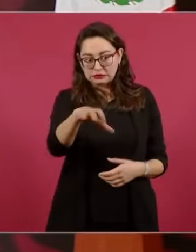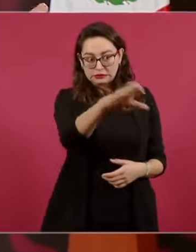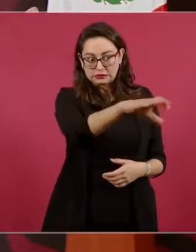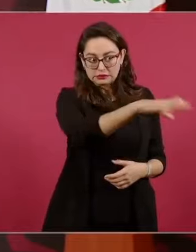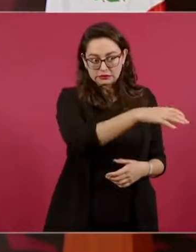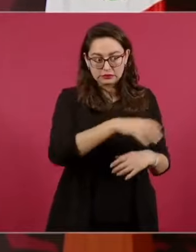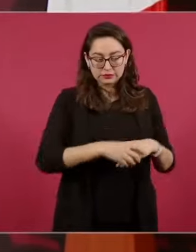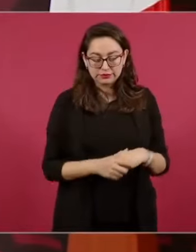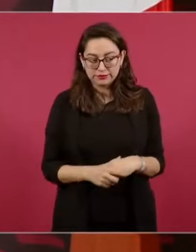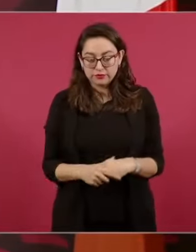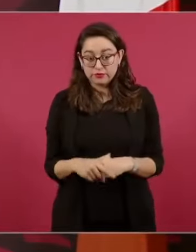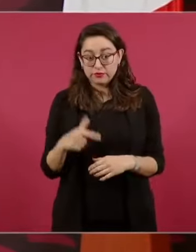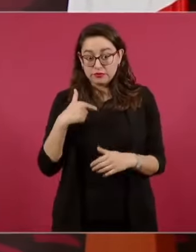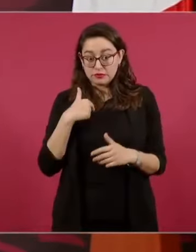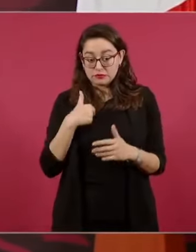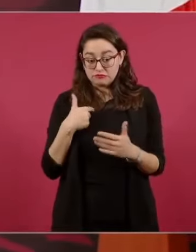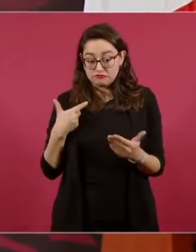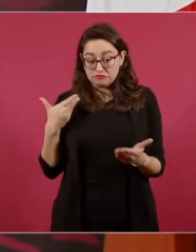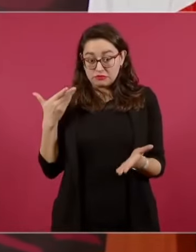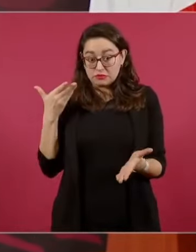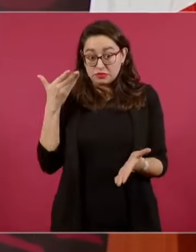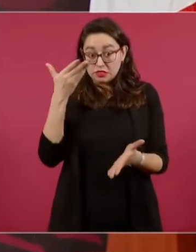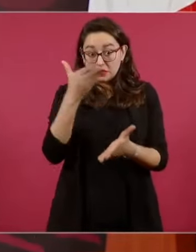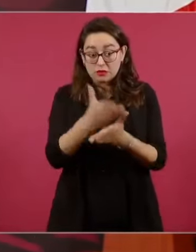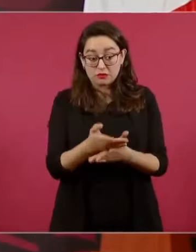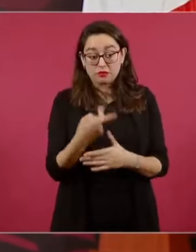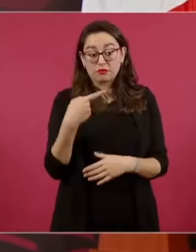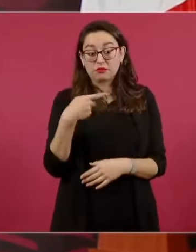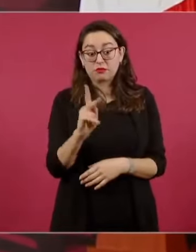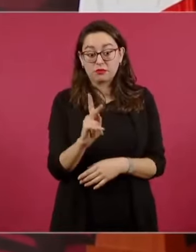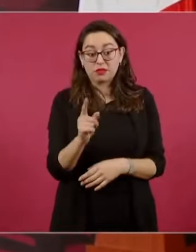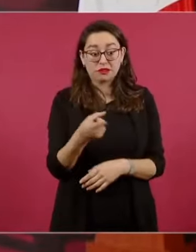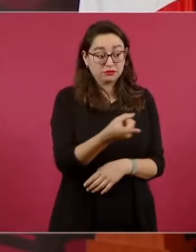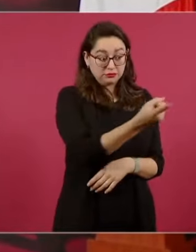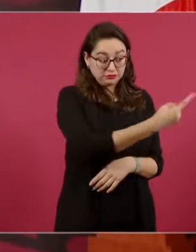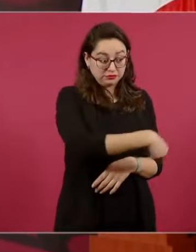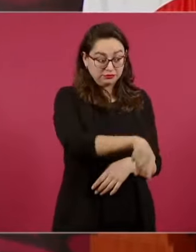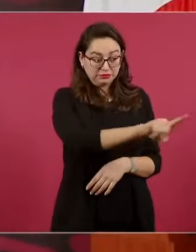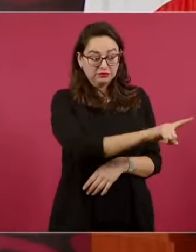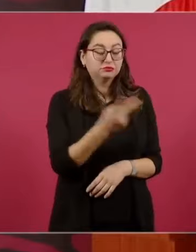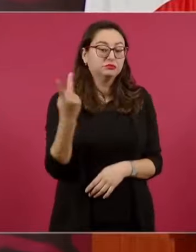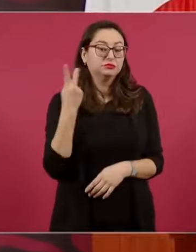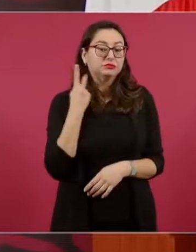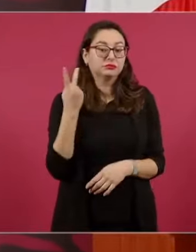prepararme una emboscada